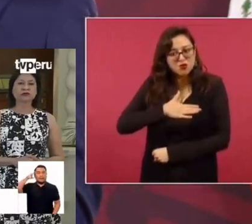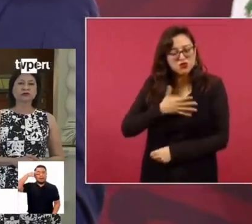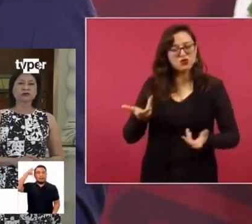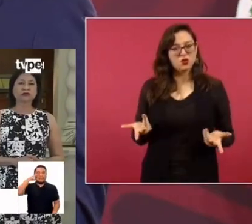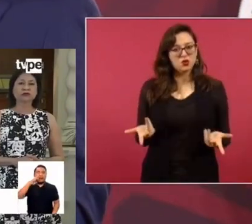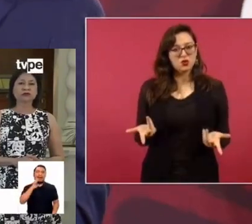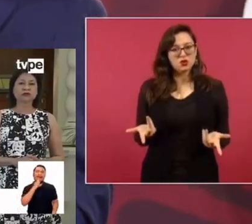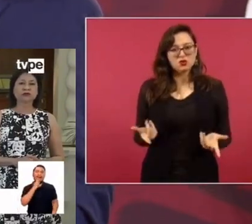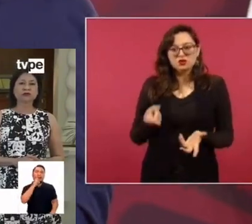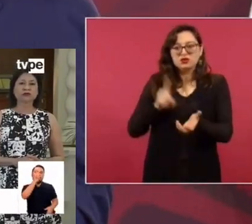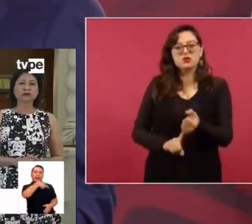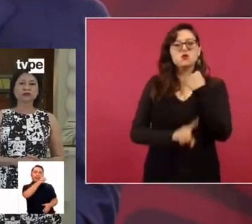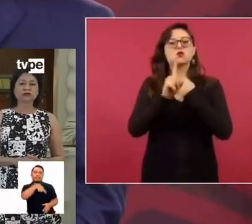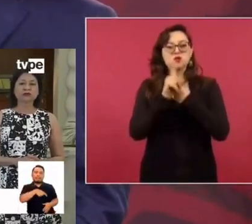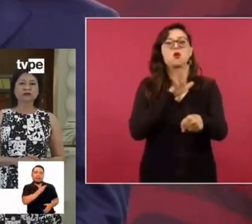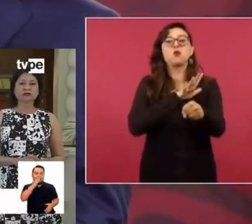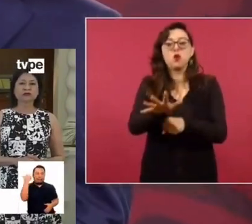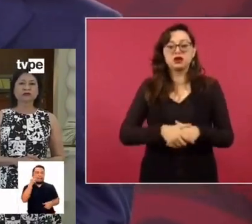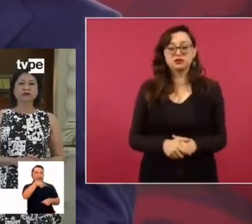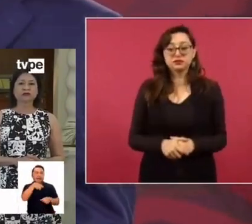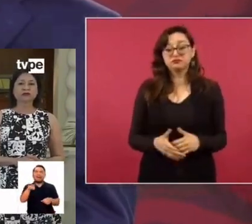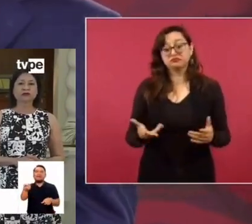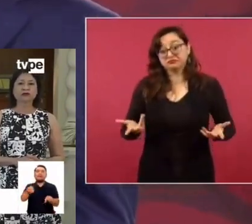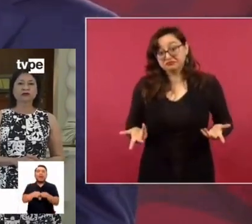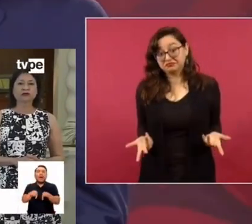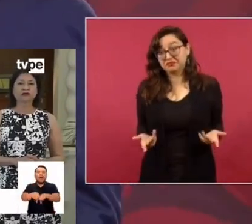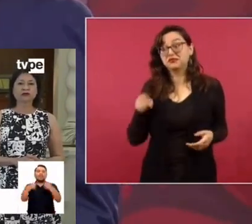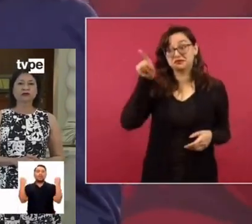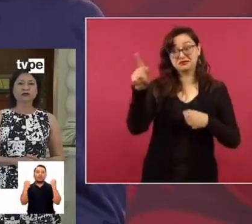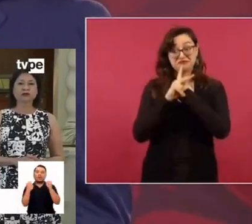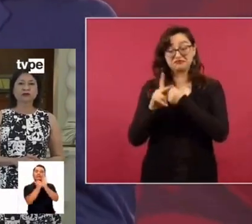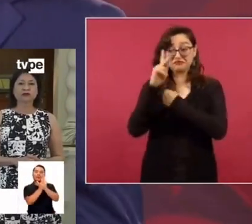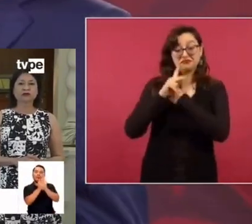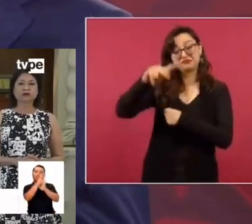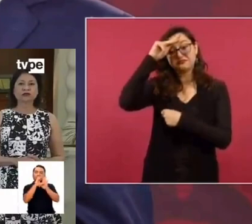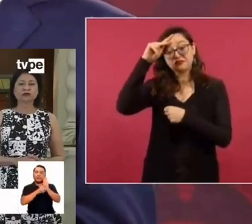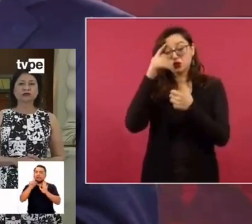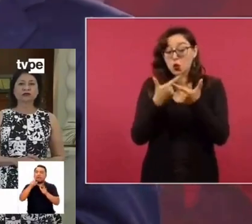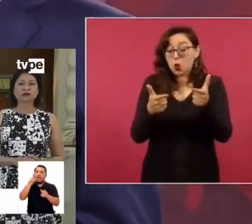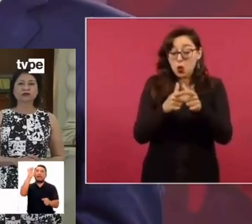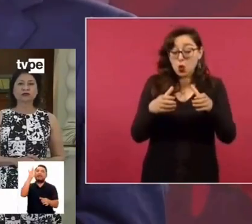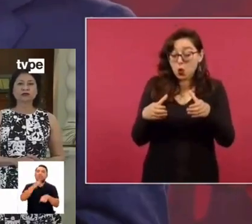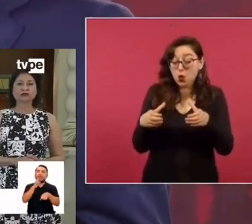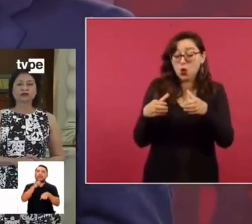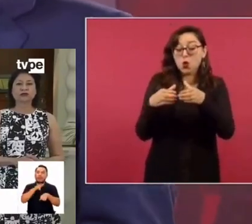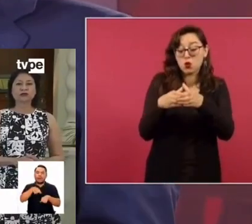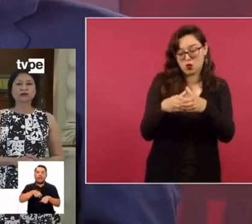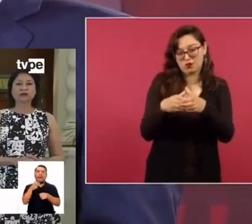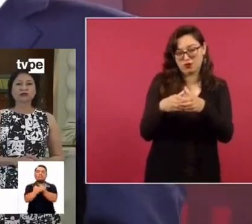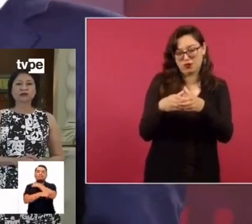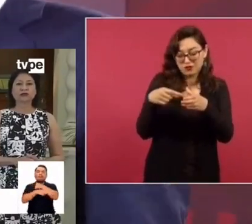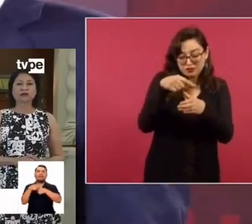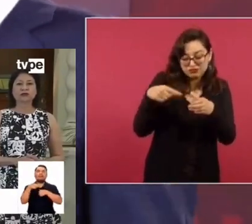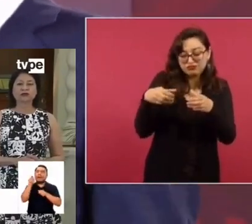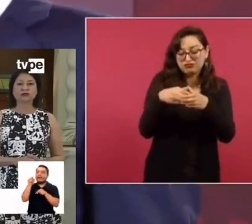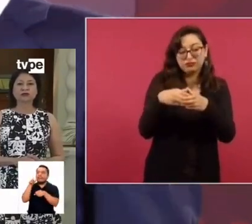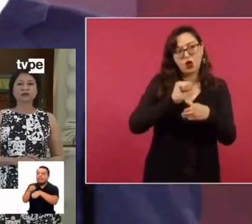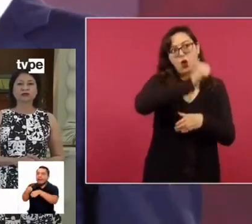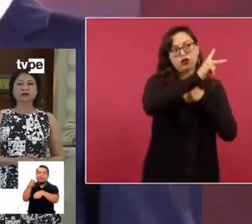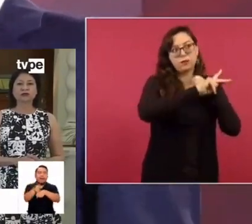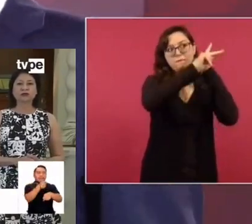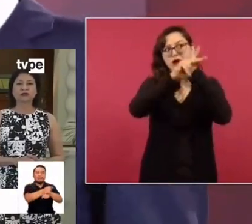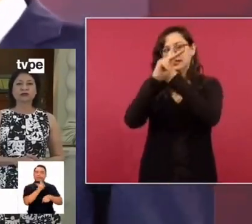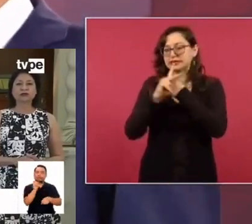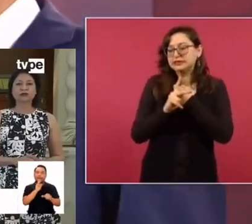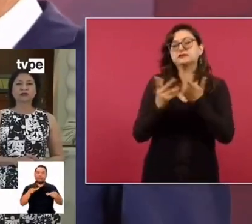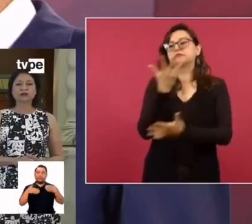fondo es que una oligarquía en el Perú, nacional pero sobre todo extranjera, está saqueando los bienes